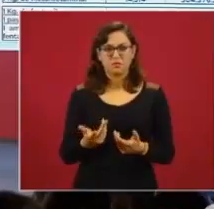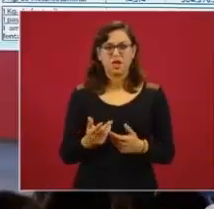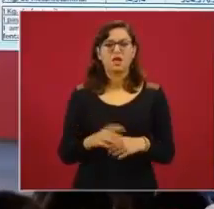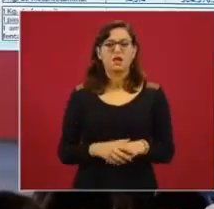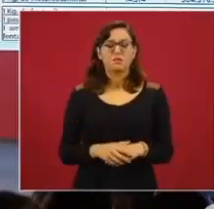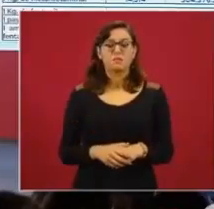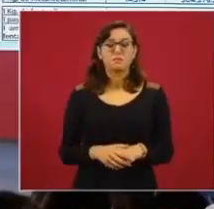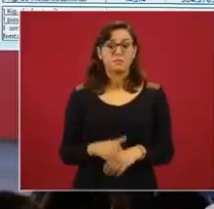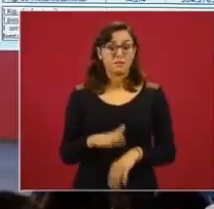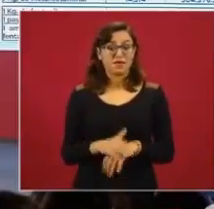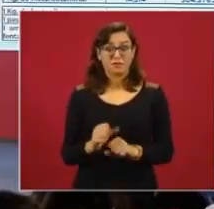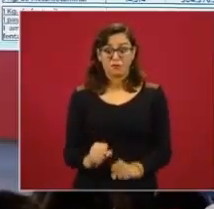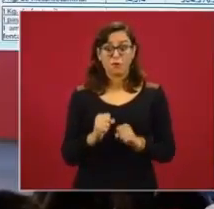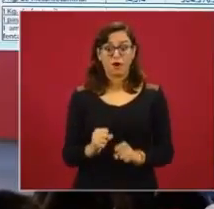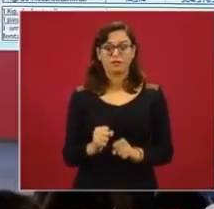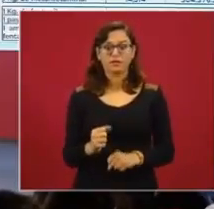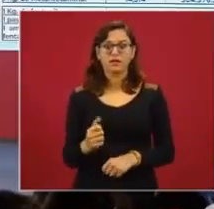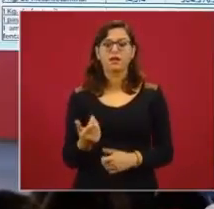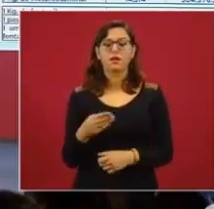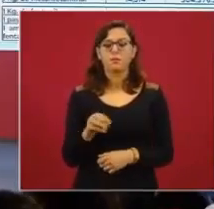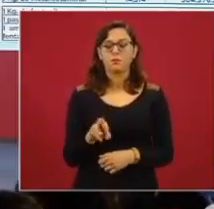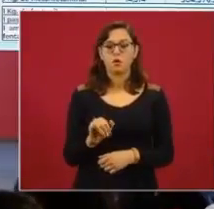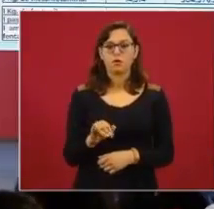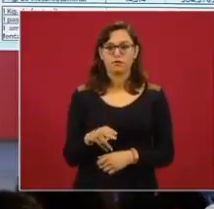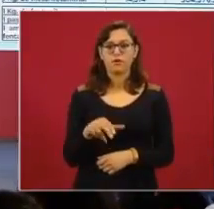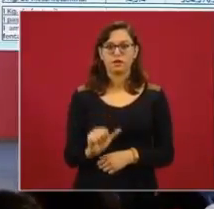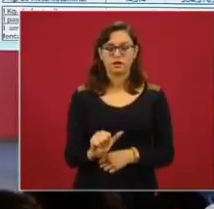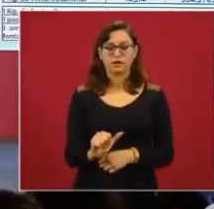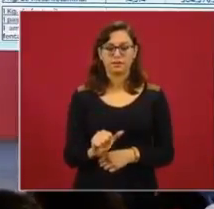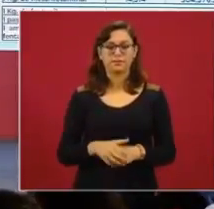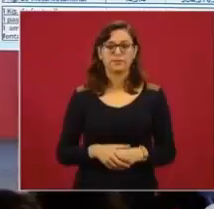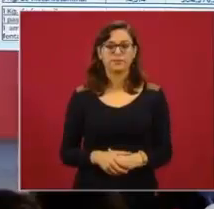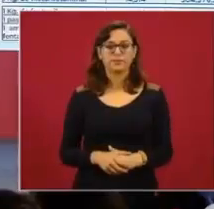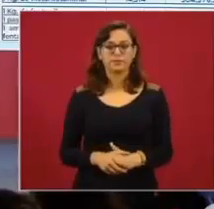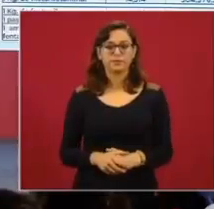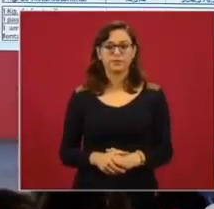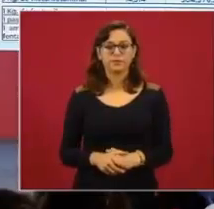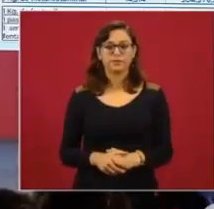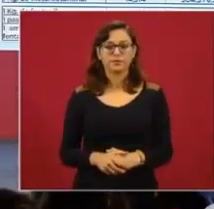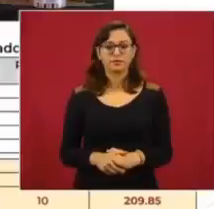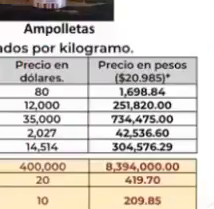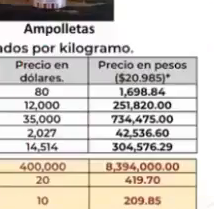100 veces más potente que la morfina, 50 veces más potente que la heroína.